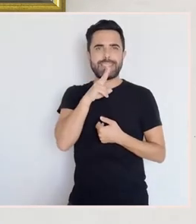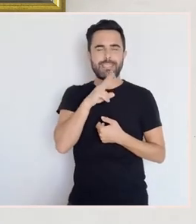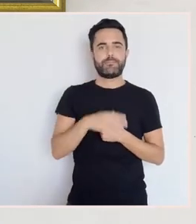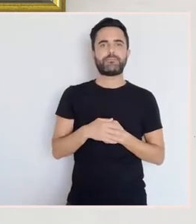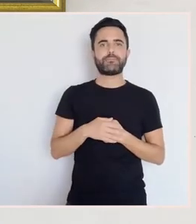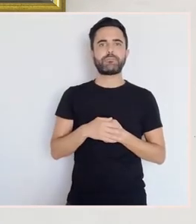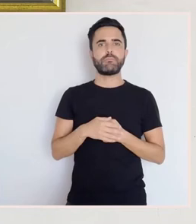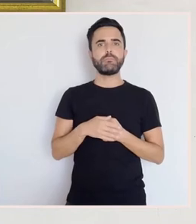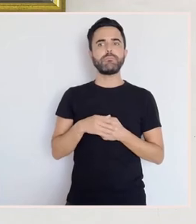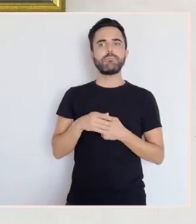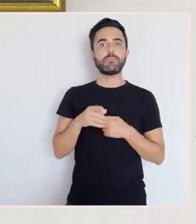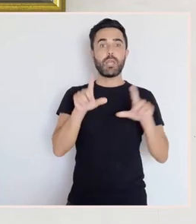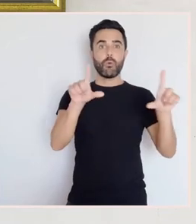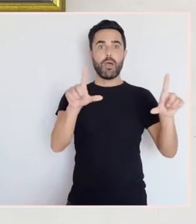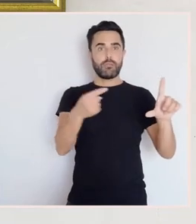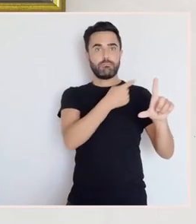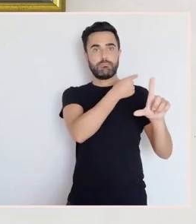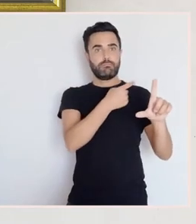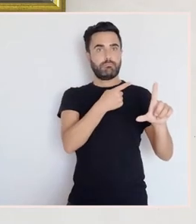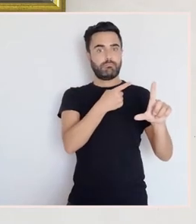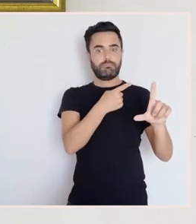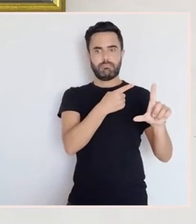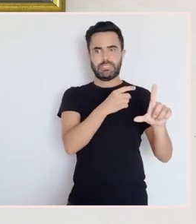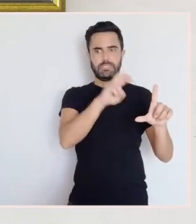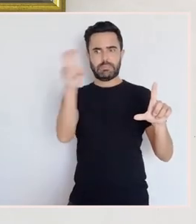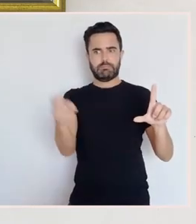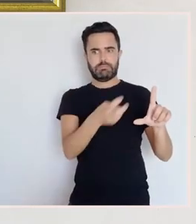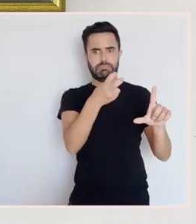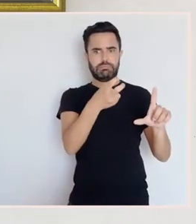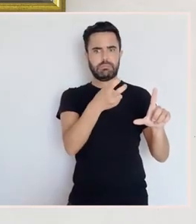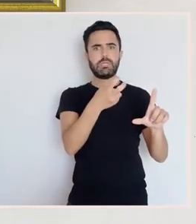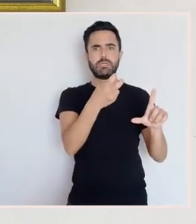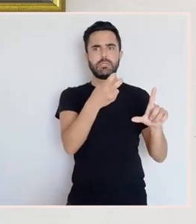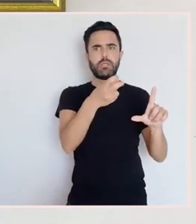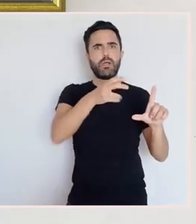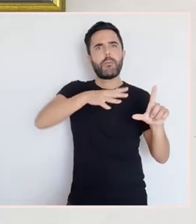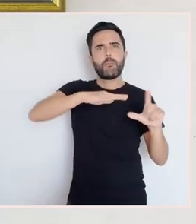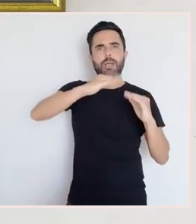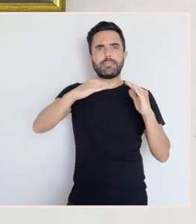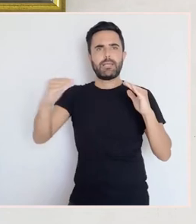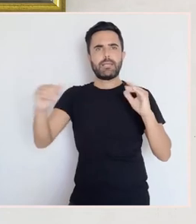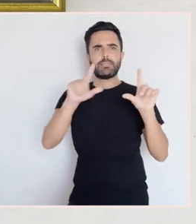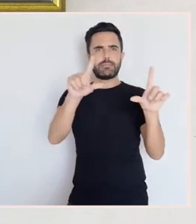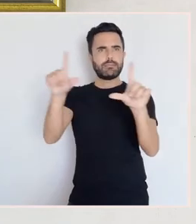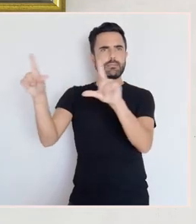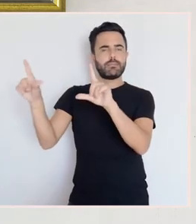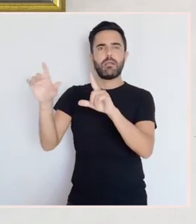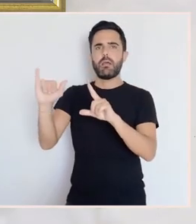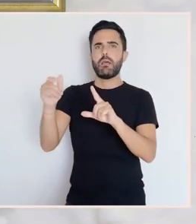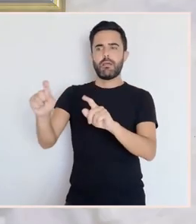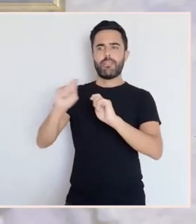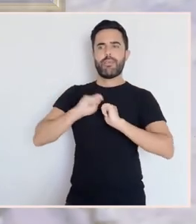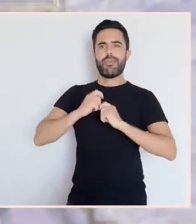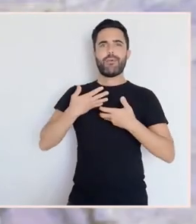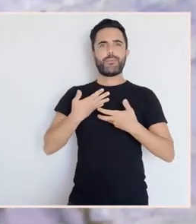tanto xuntando folhas como resta das paisases que vemos aquí expostas de Manuel Colmeiro, pois, transmiten esa quietude, esa